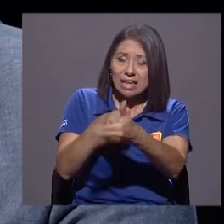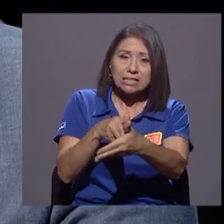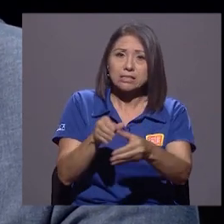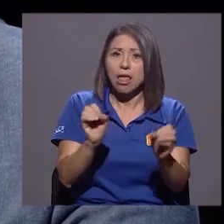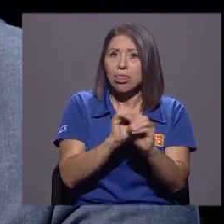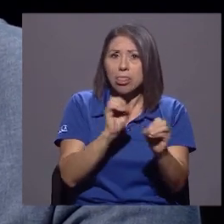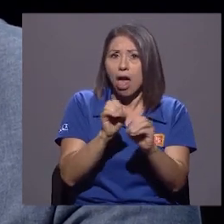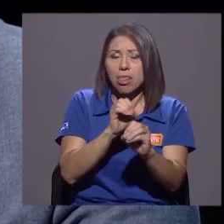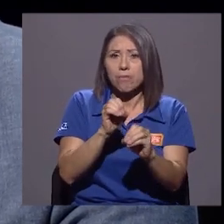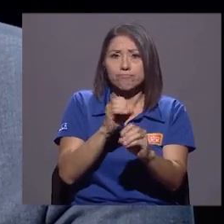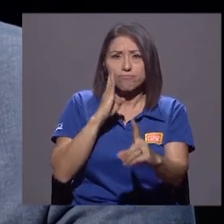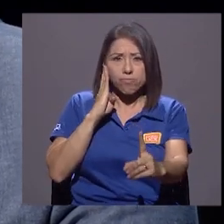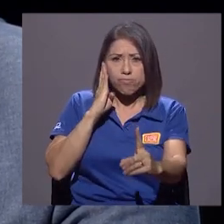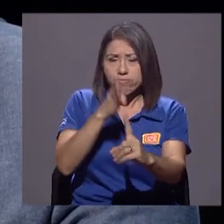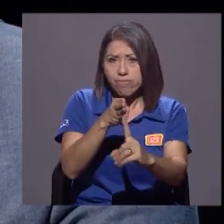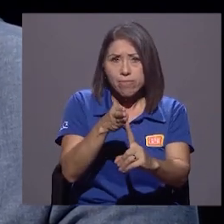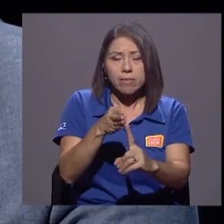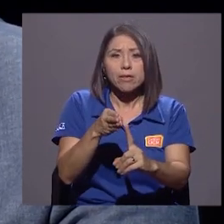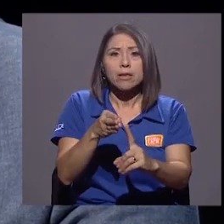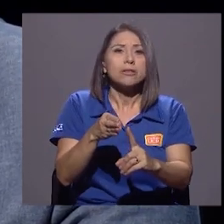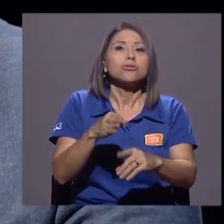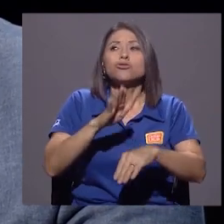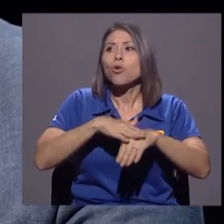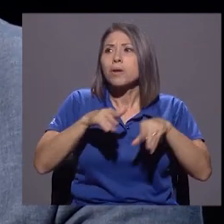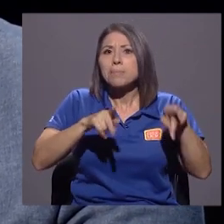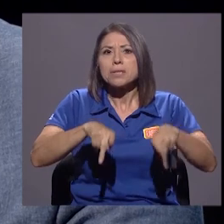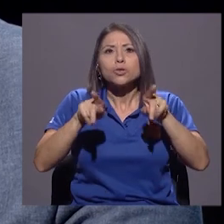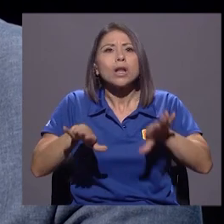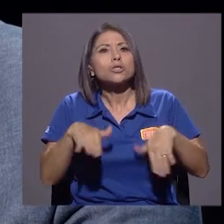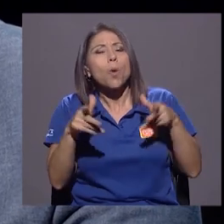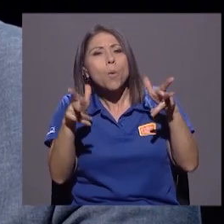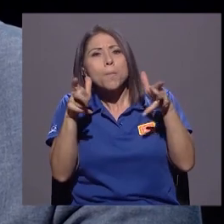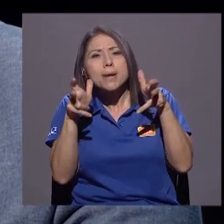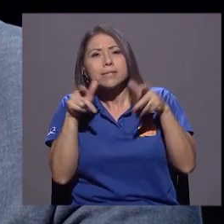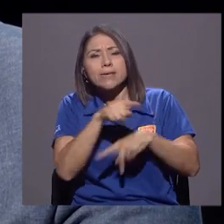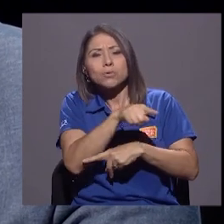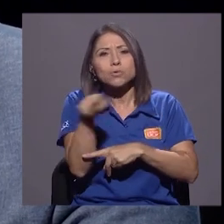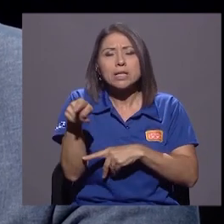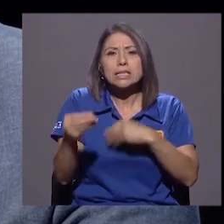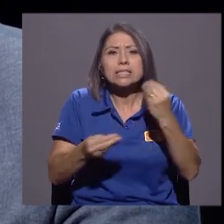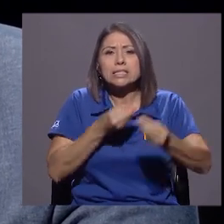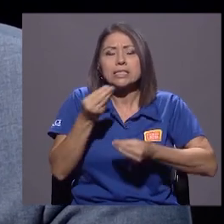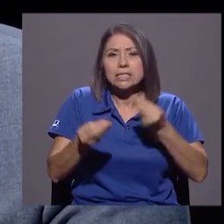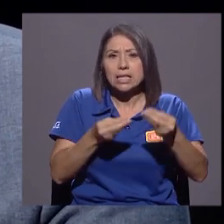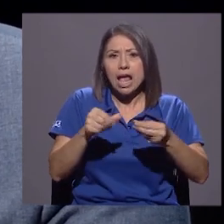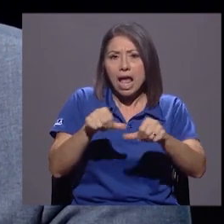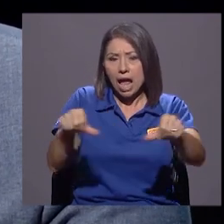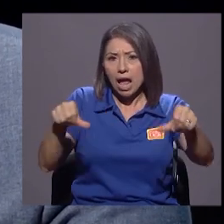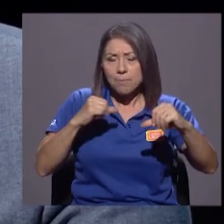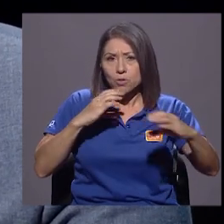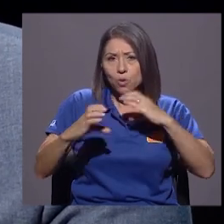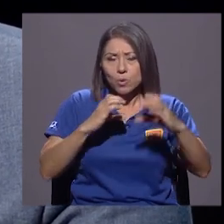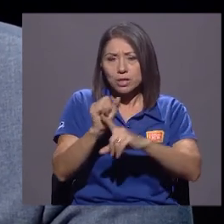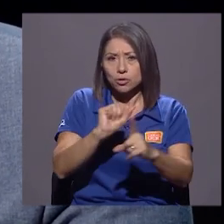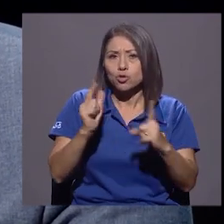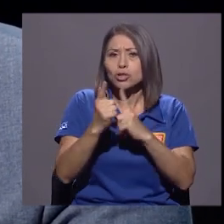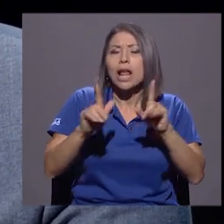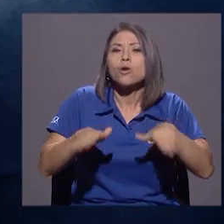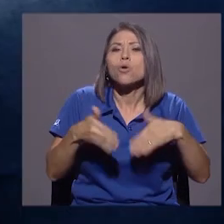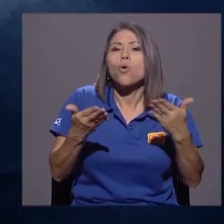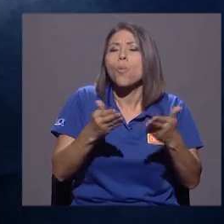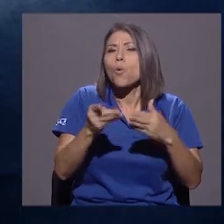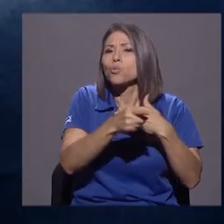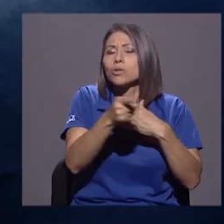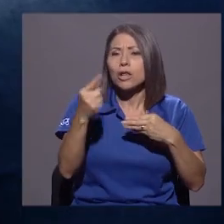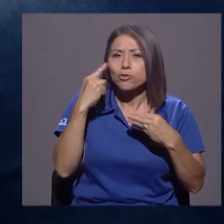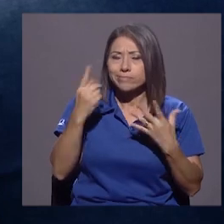afectación directa, sobre todo en materia de percepción, don Gustavo, ¿y cómo las valora usted desde ese ámbito de comunicación social que es tan importante? No